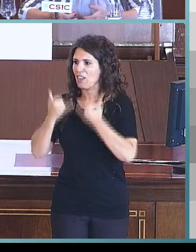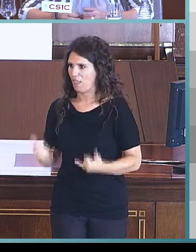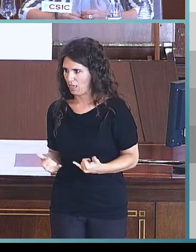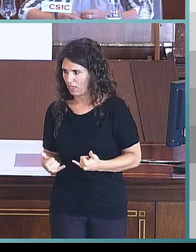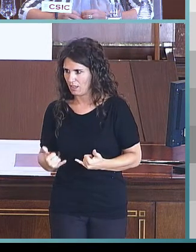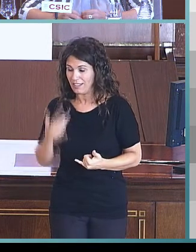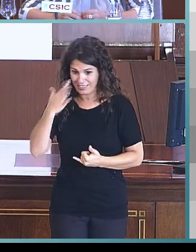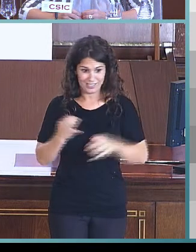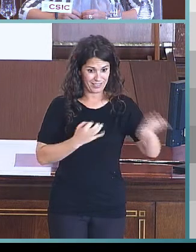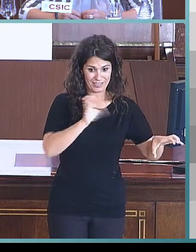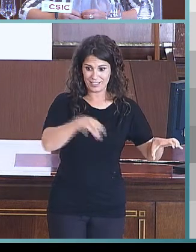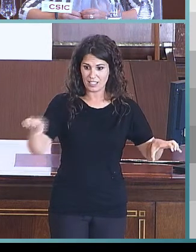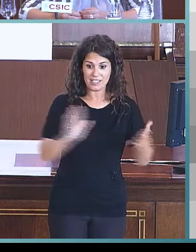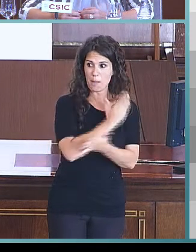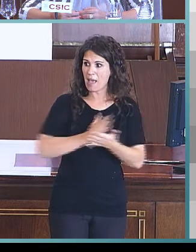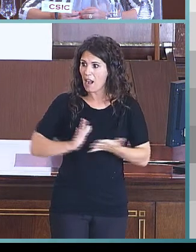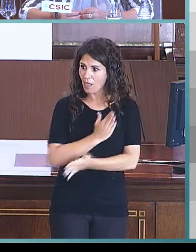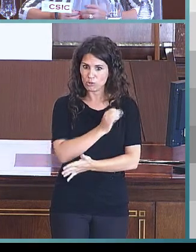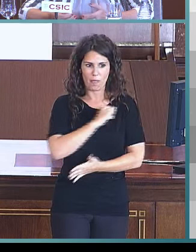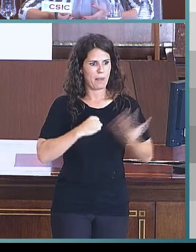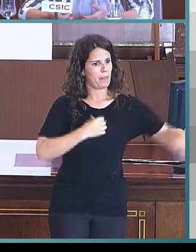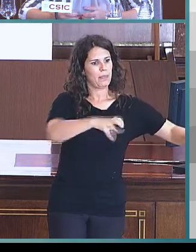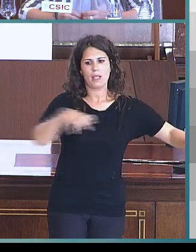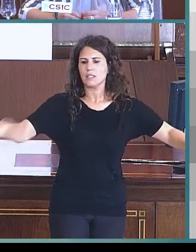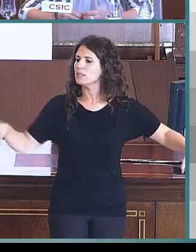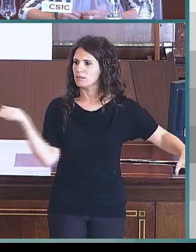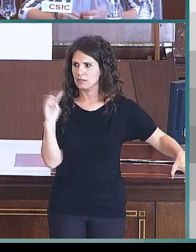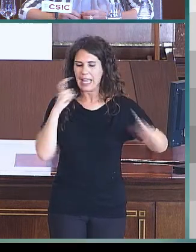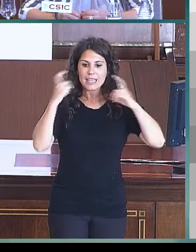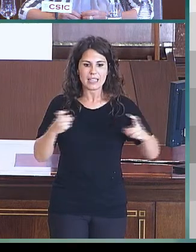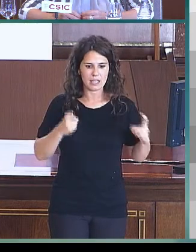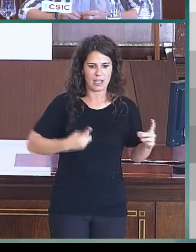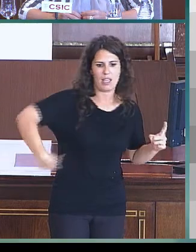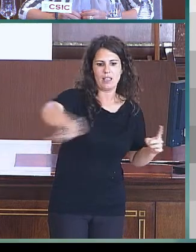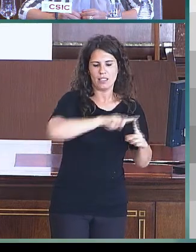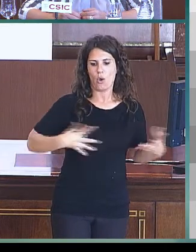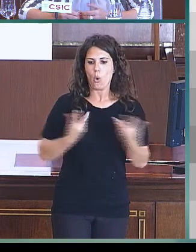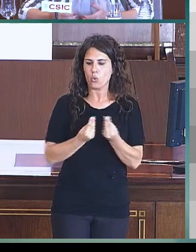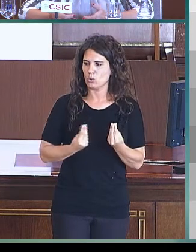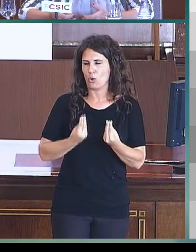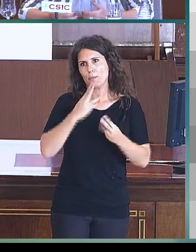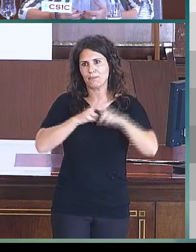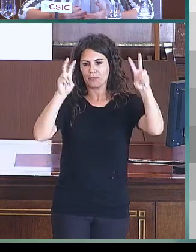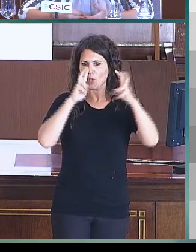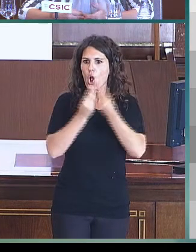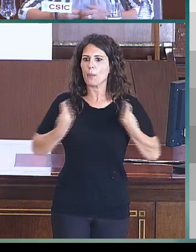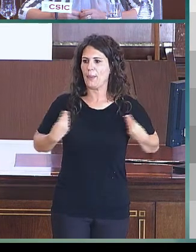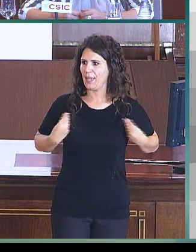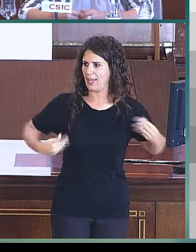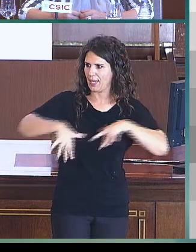son centros separados, no son centros independientes, sino que intentamos entre todos convivir y ayudarnos,